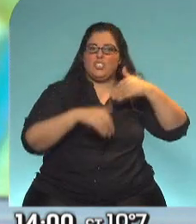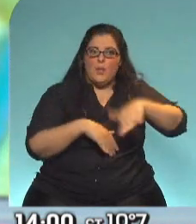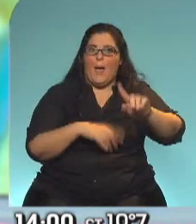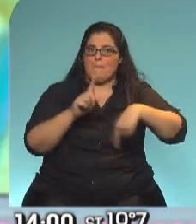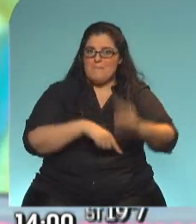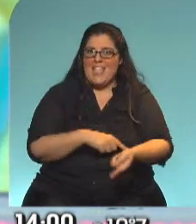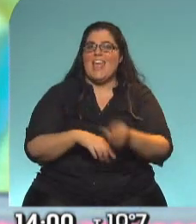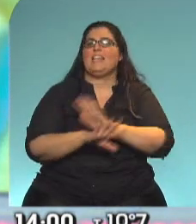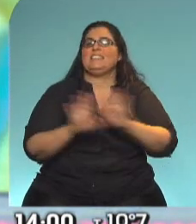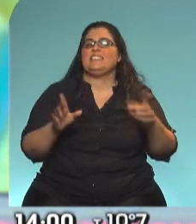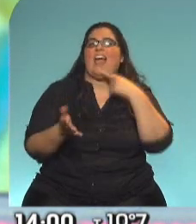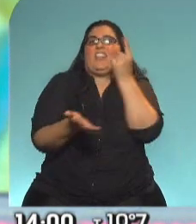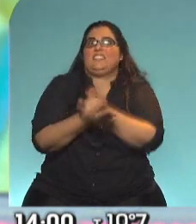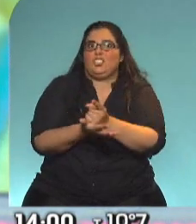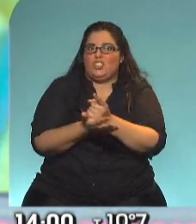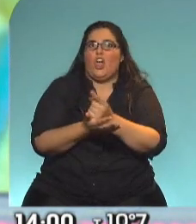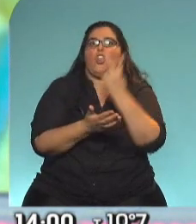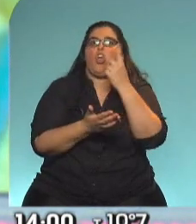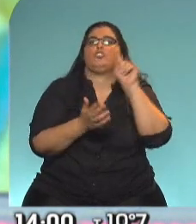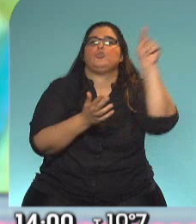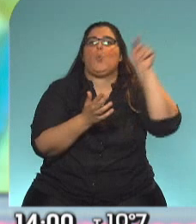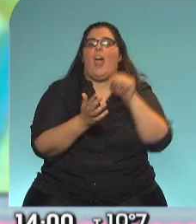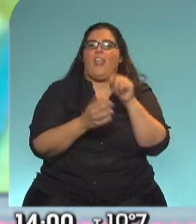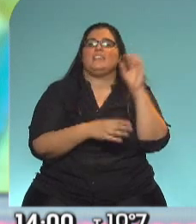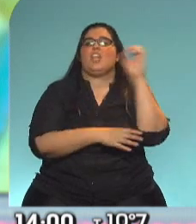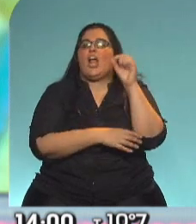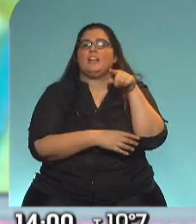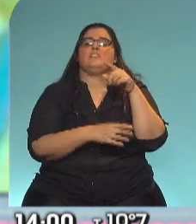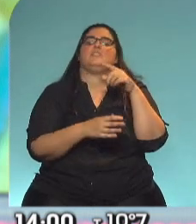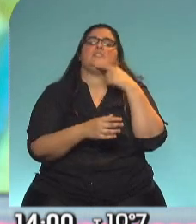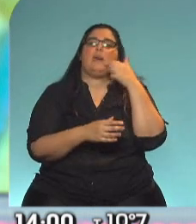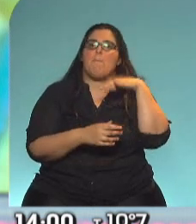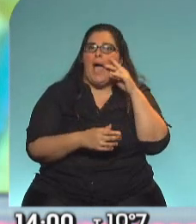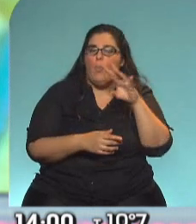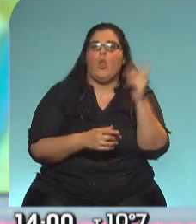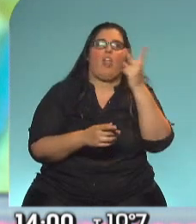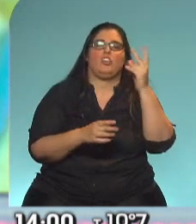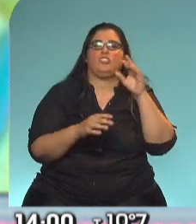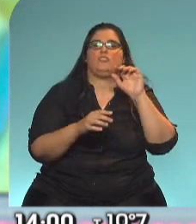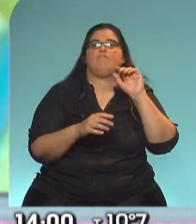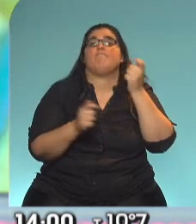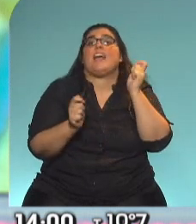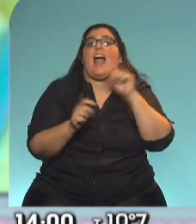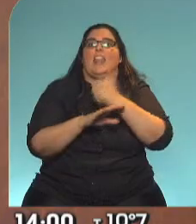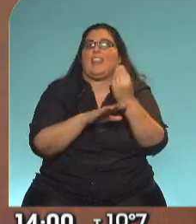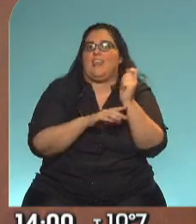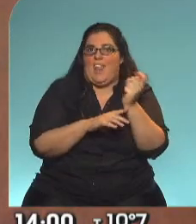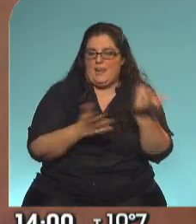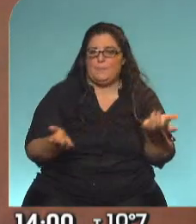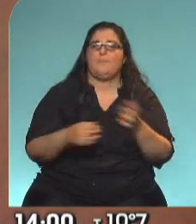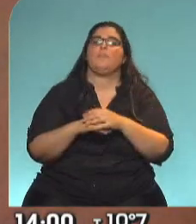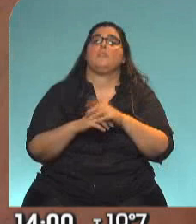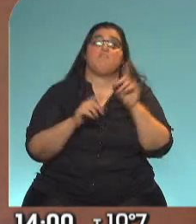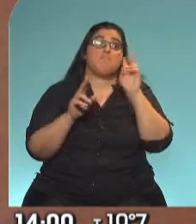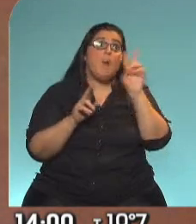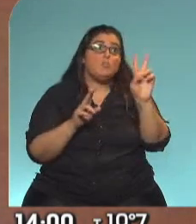definen las dos principales, sobre todo Ciudad de Río de Janeiro y San Pablo, a ver qué es lo que va a pasar con el salario político brasileño. Veremos eso y hablaremos de eso la